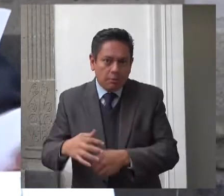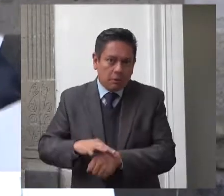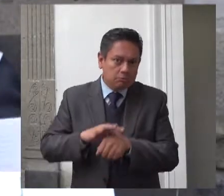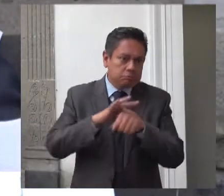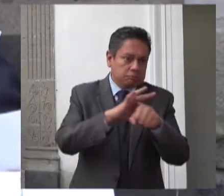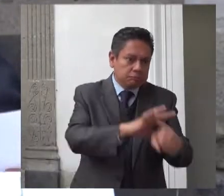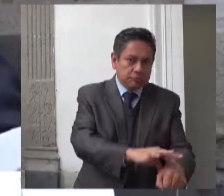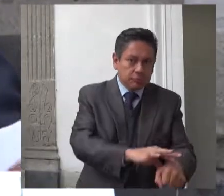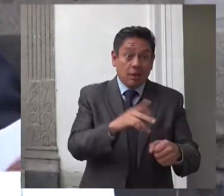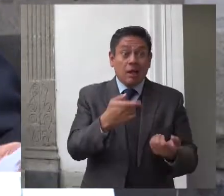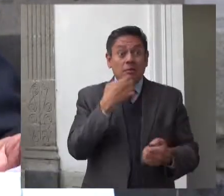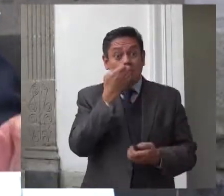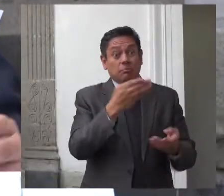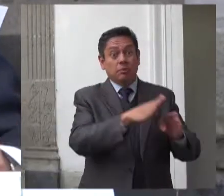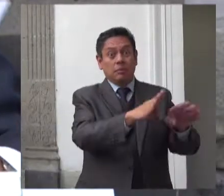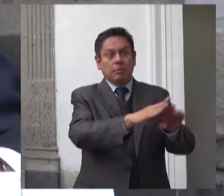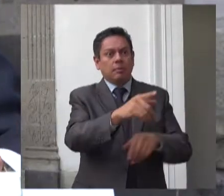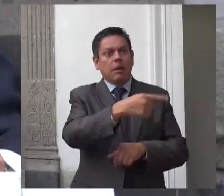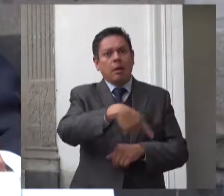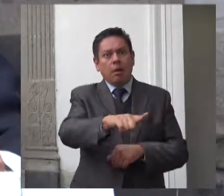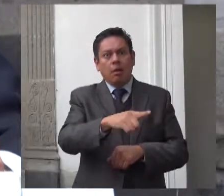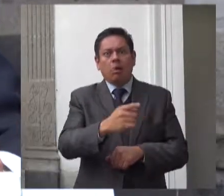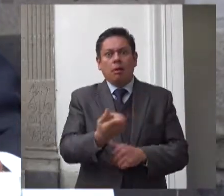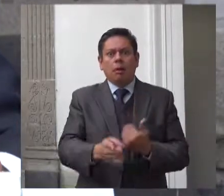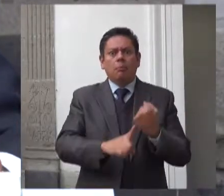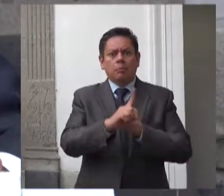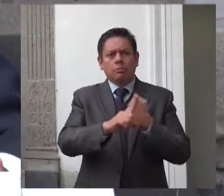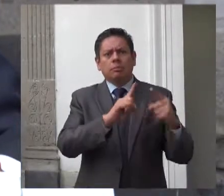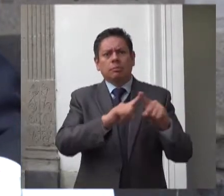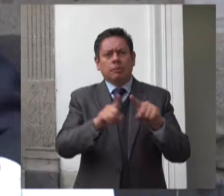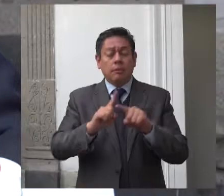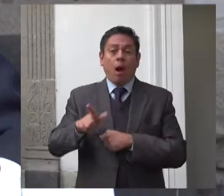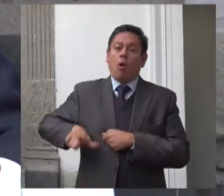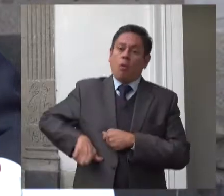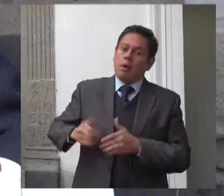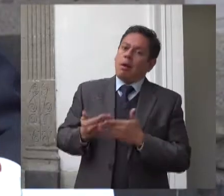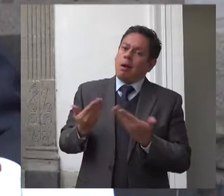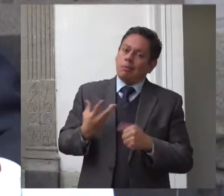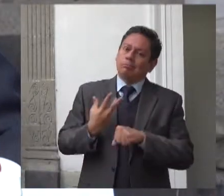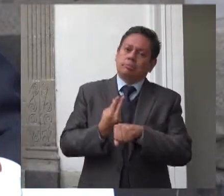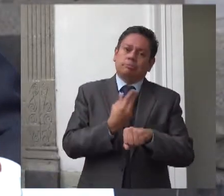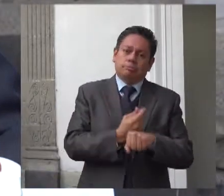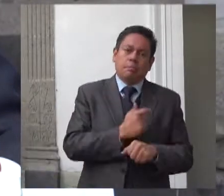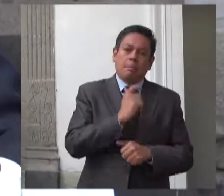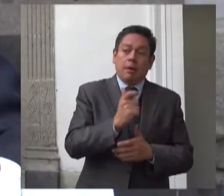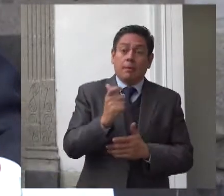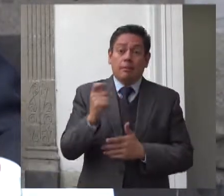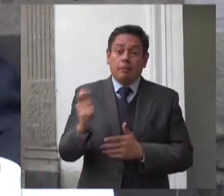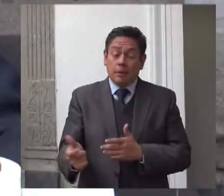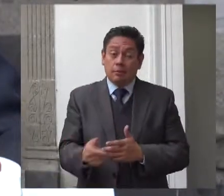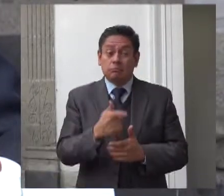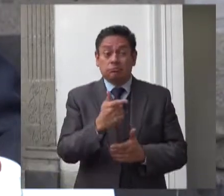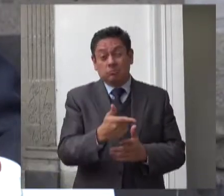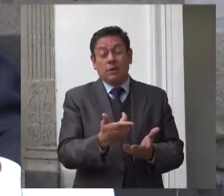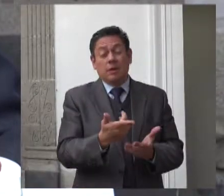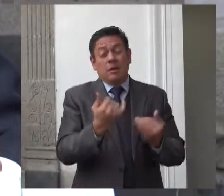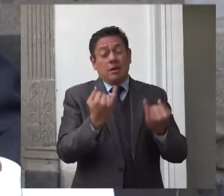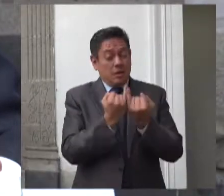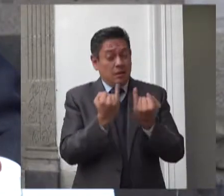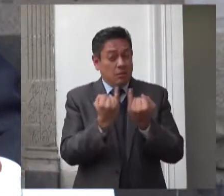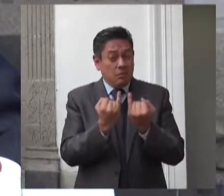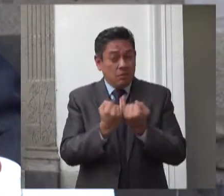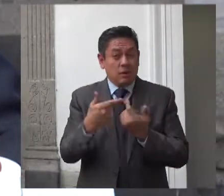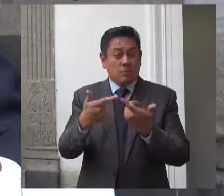la colaboración de la Secretaría de Educación Pública a fin de llevar a cabo las acciones que